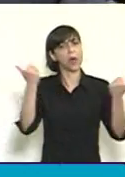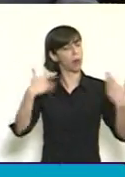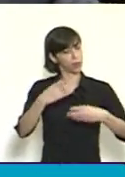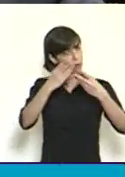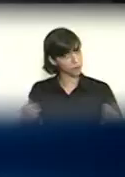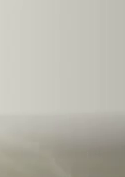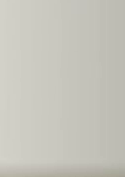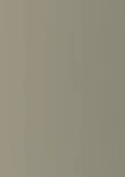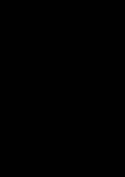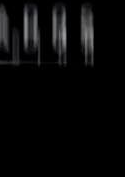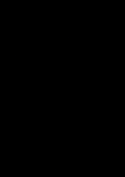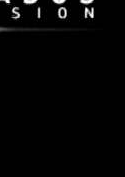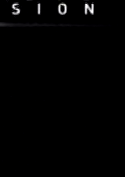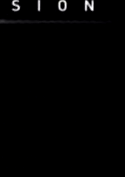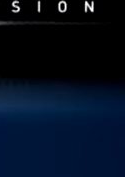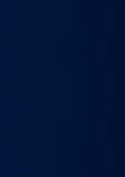Muchísimas gracias.